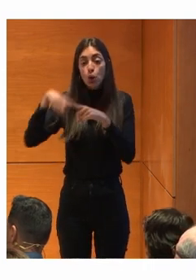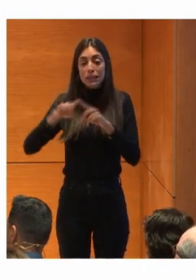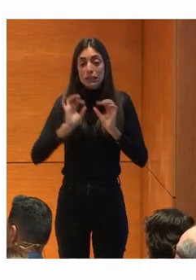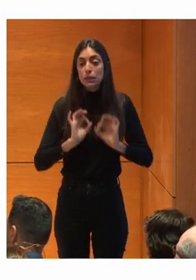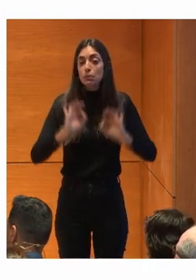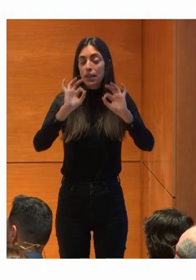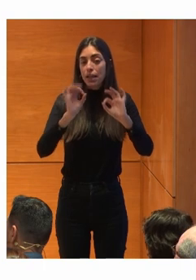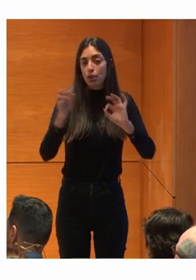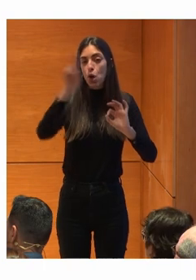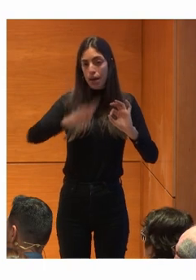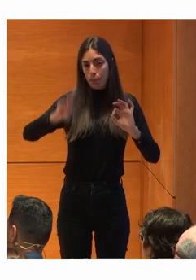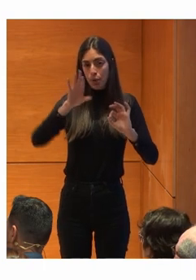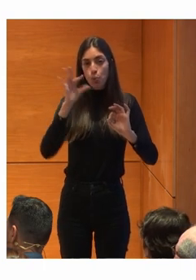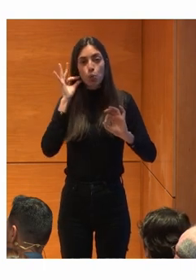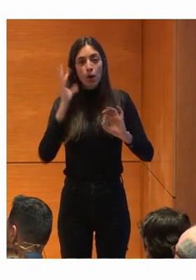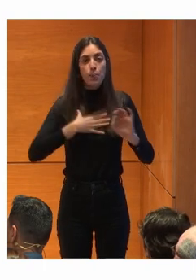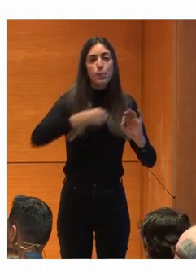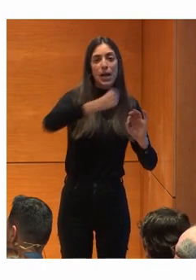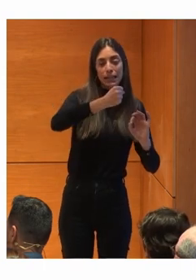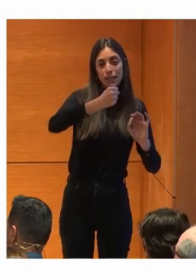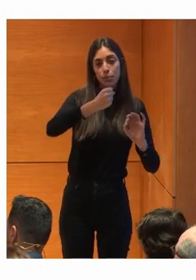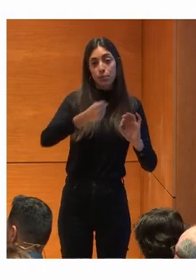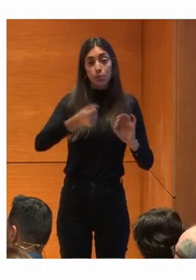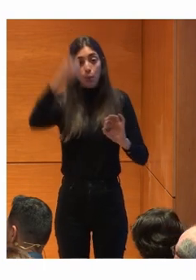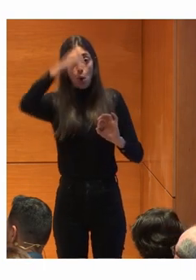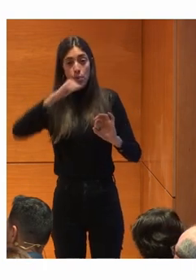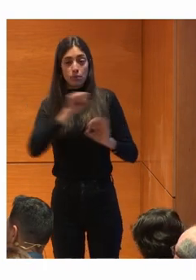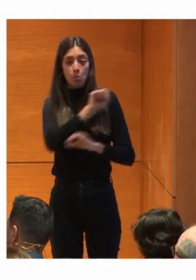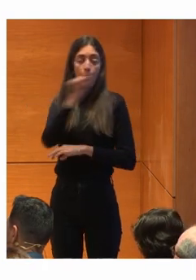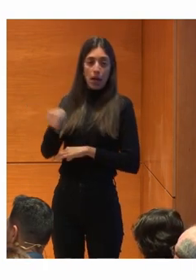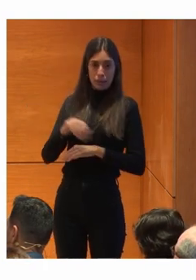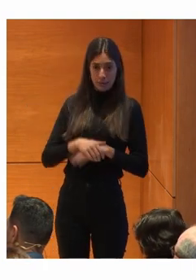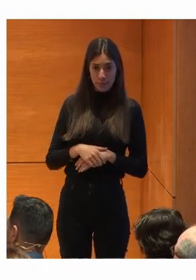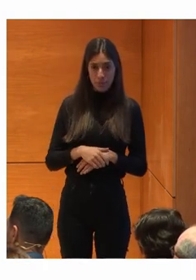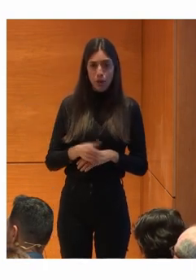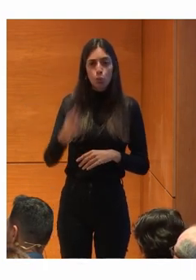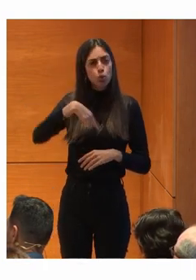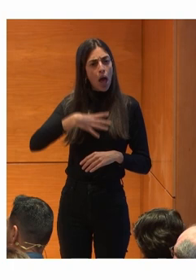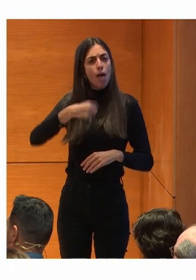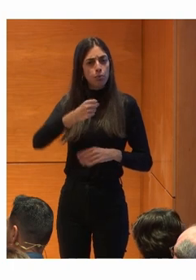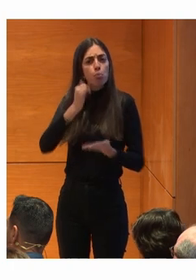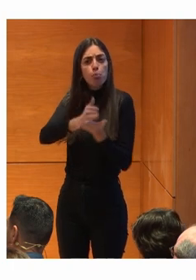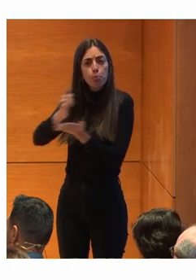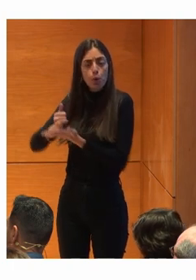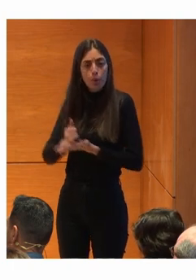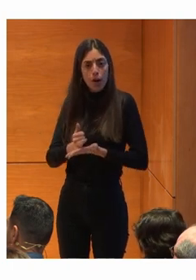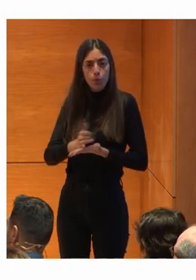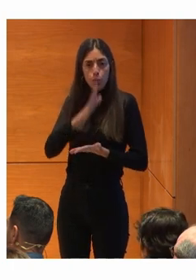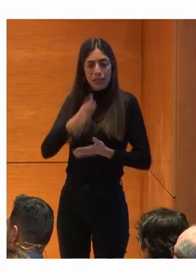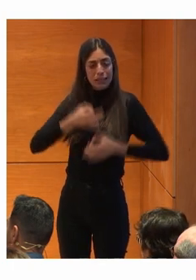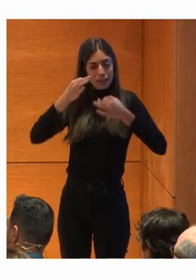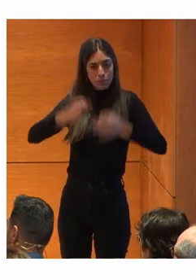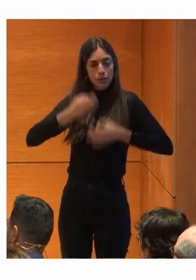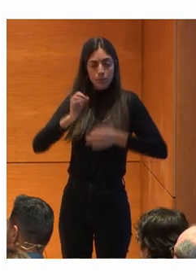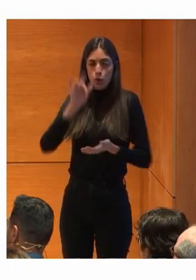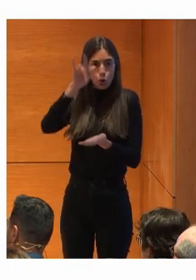Nuevamente se vuelve a repetir Las mujeres Sois más valientes Que nosotros los hombres Para atreveros a probar Siempre nos ha ocurrido Y en este caso